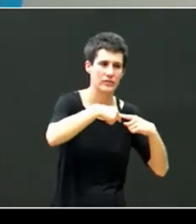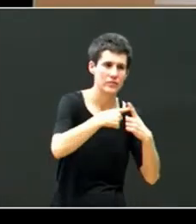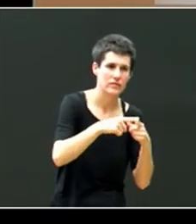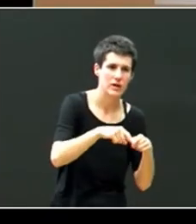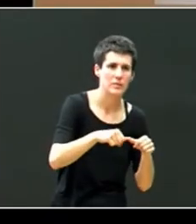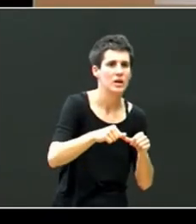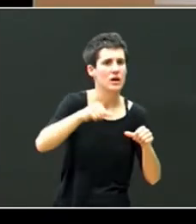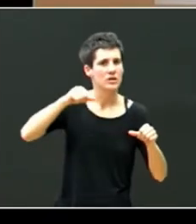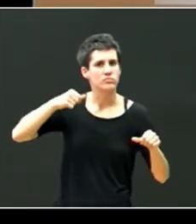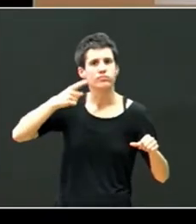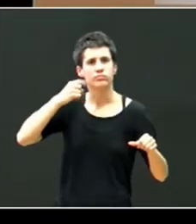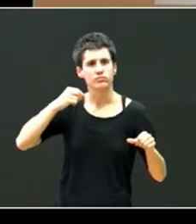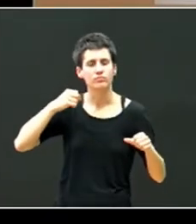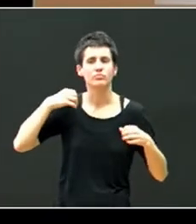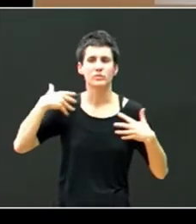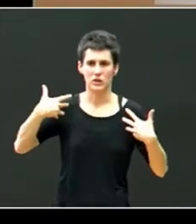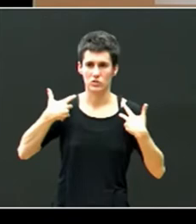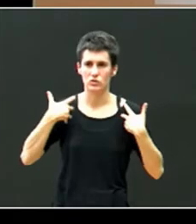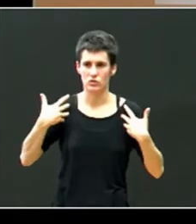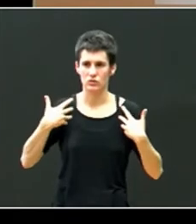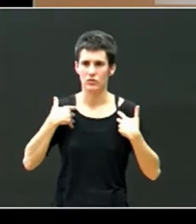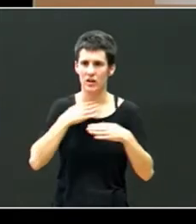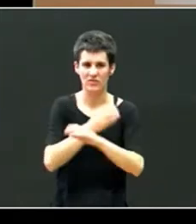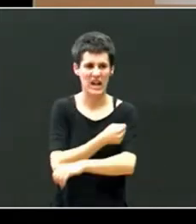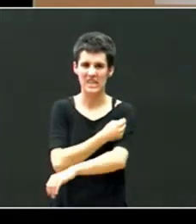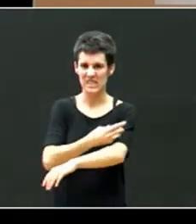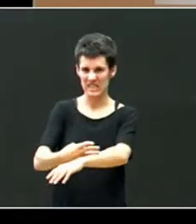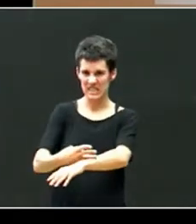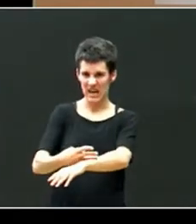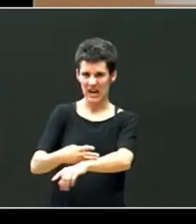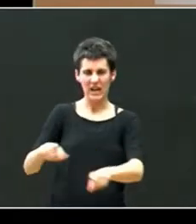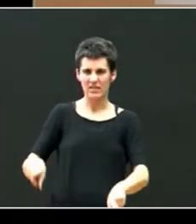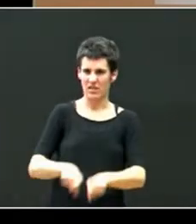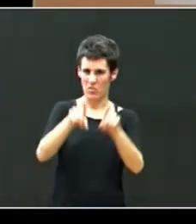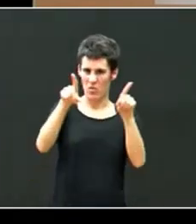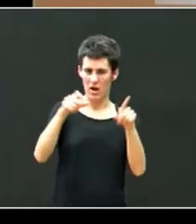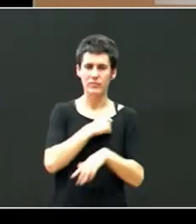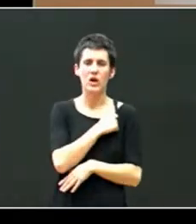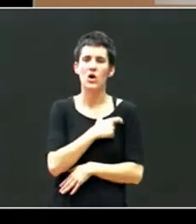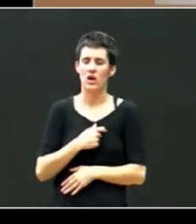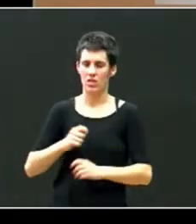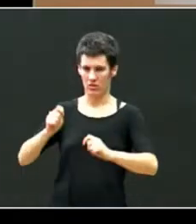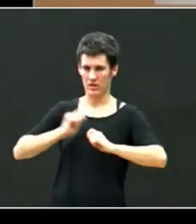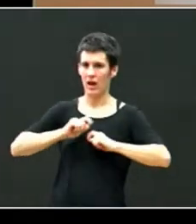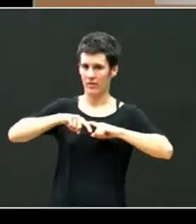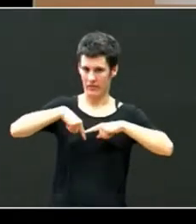no es la carne y la sangre sino el corazón lo que nos convierte en padres y en hijos decía el poeta Norman Schiller